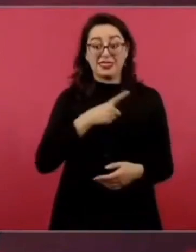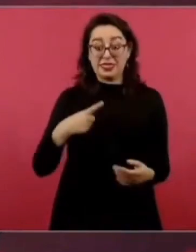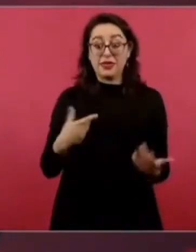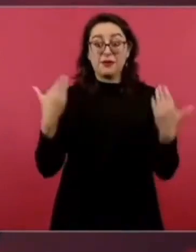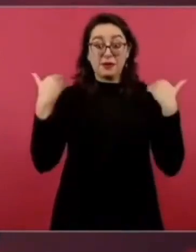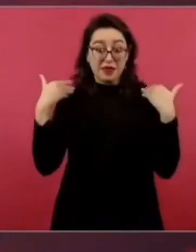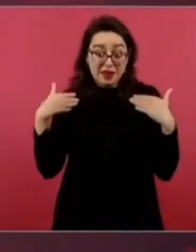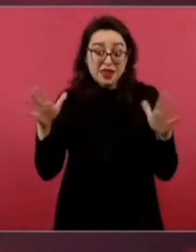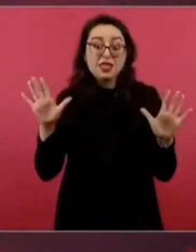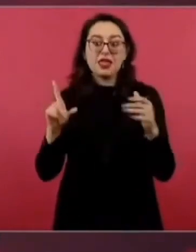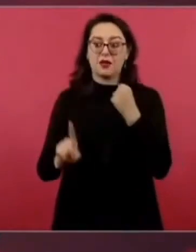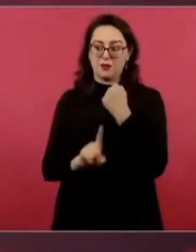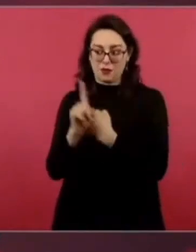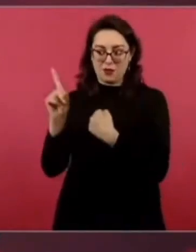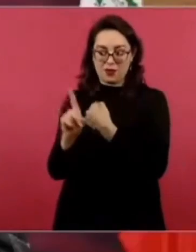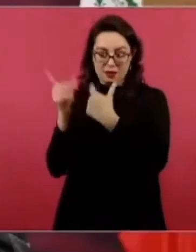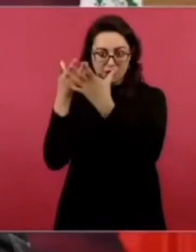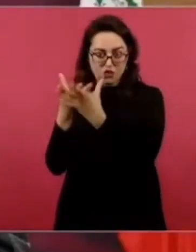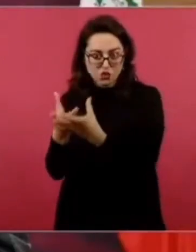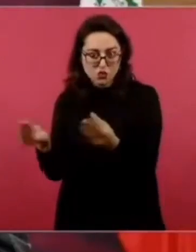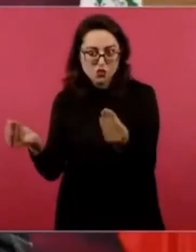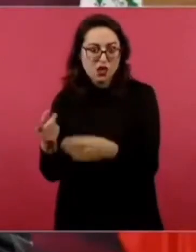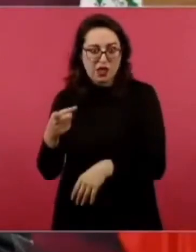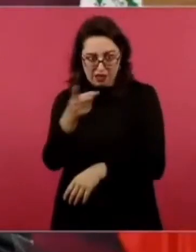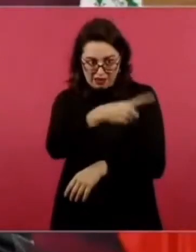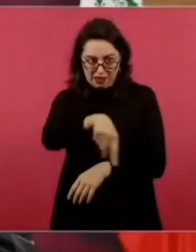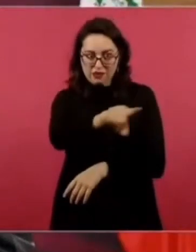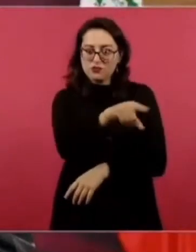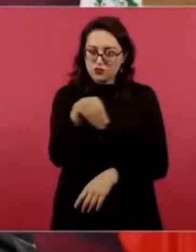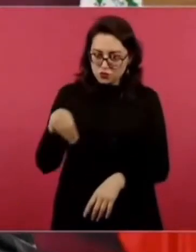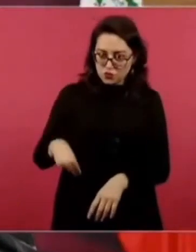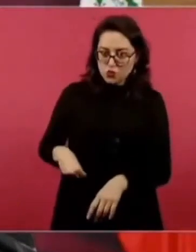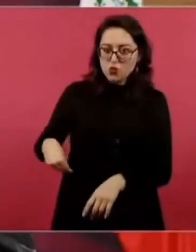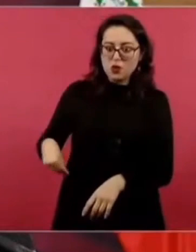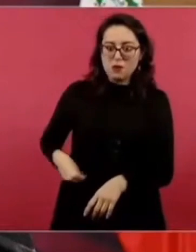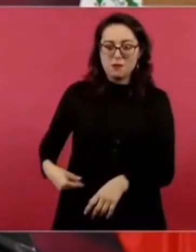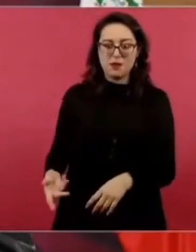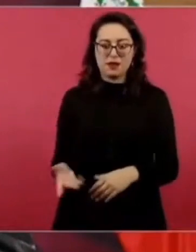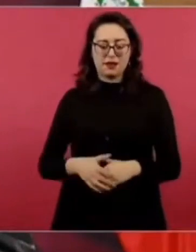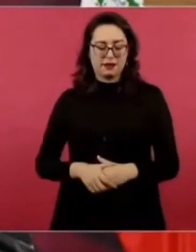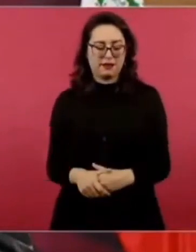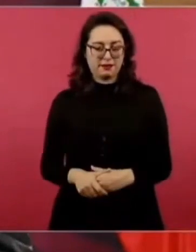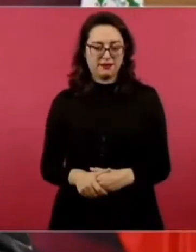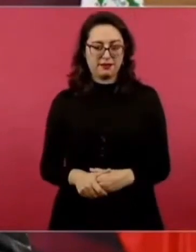pasado.